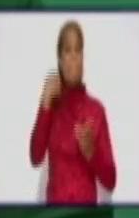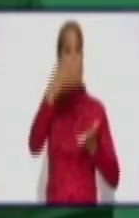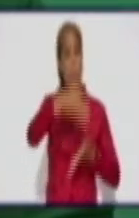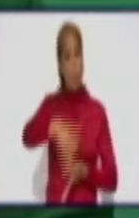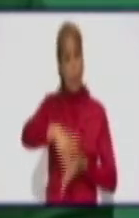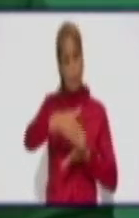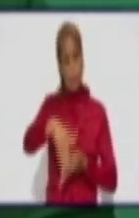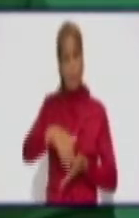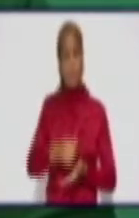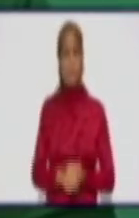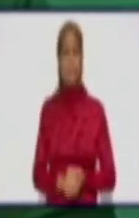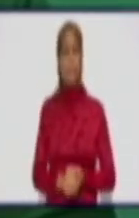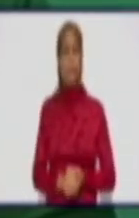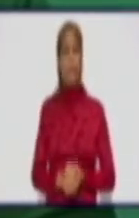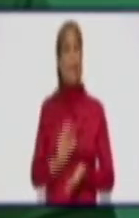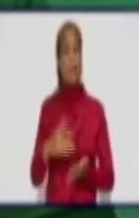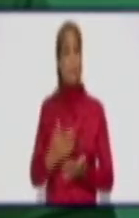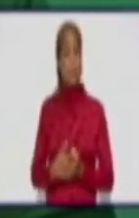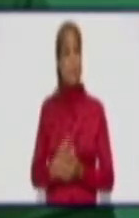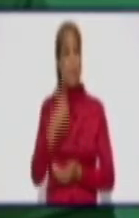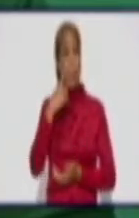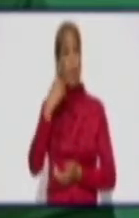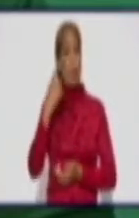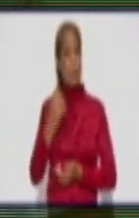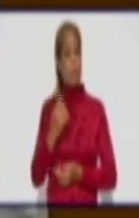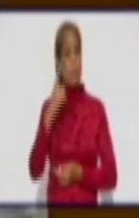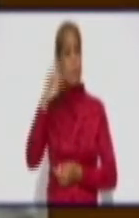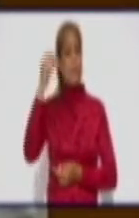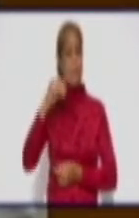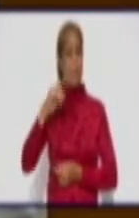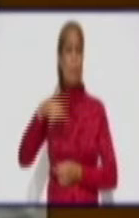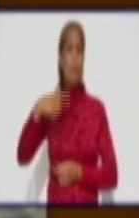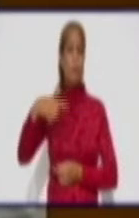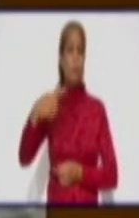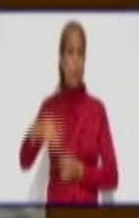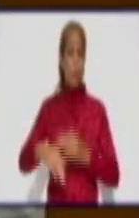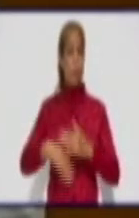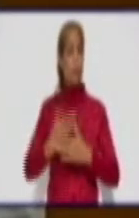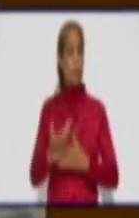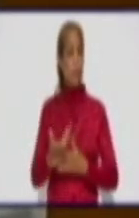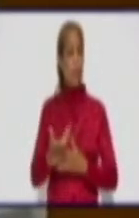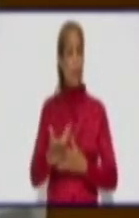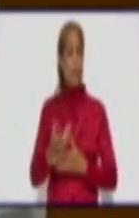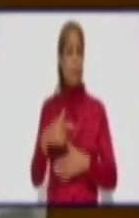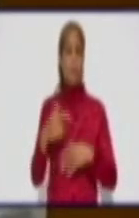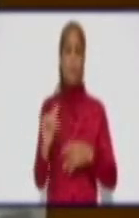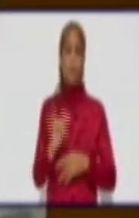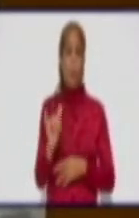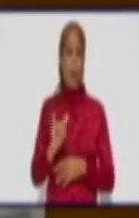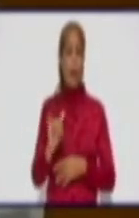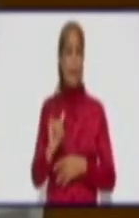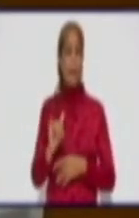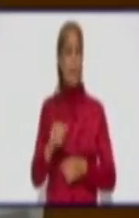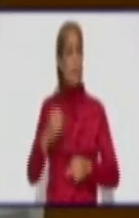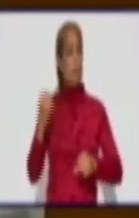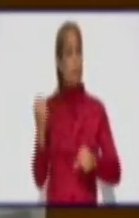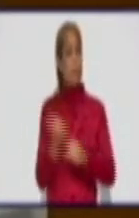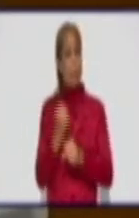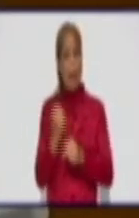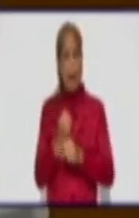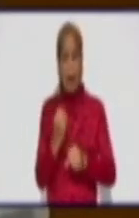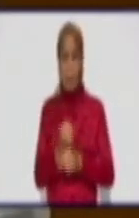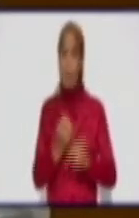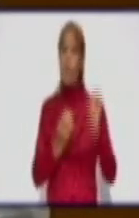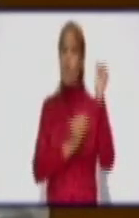Entonces, es conocido, todos los días se trata la COVID en la provincia. Todos los días hay una videoconferencia con la